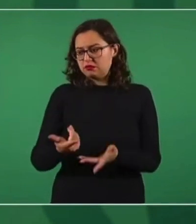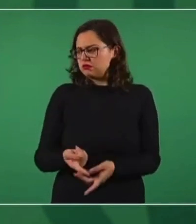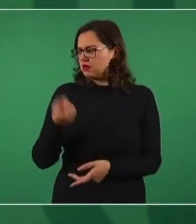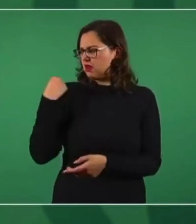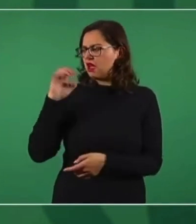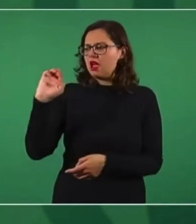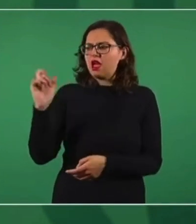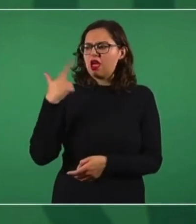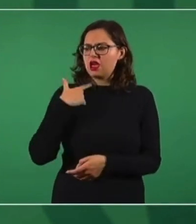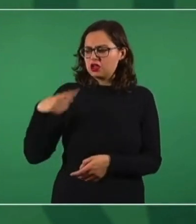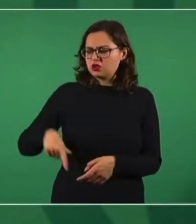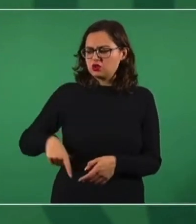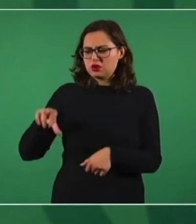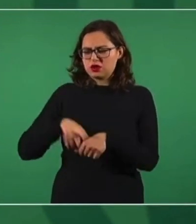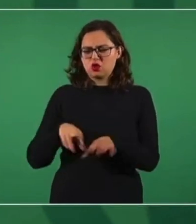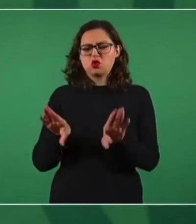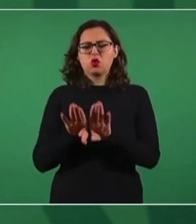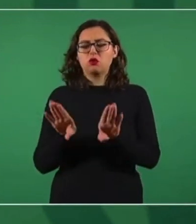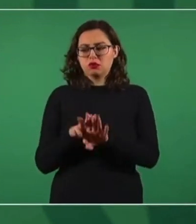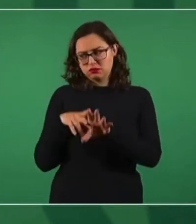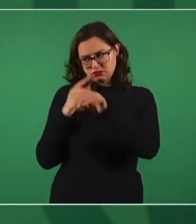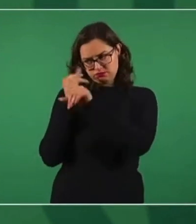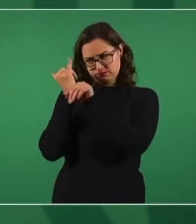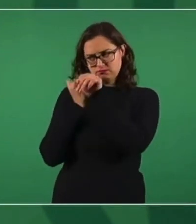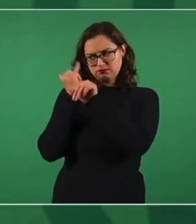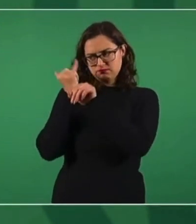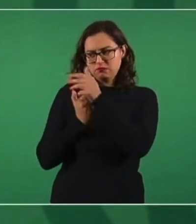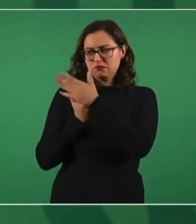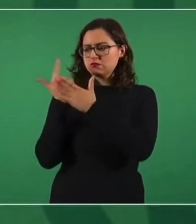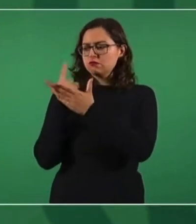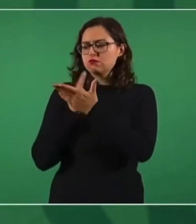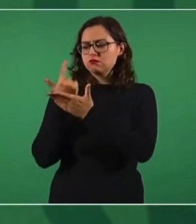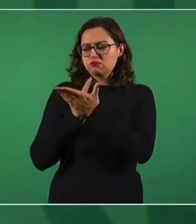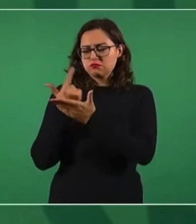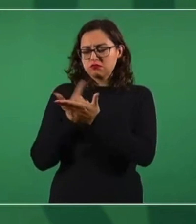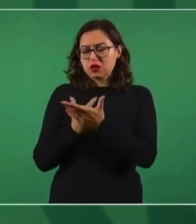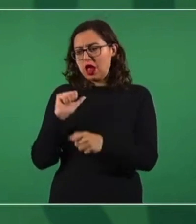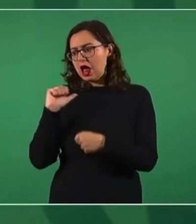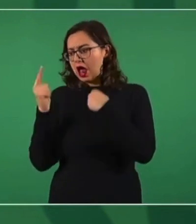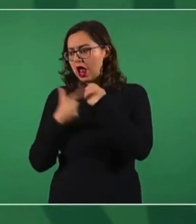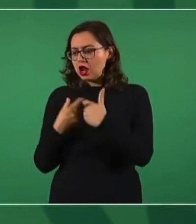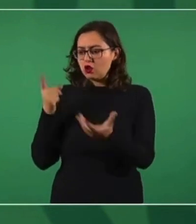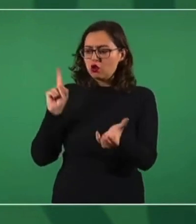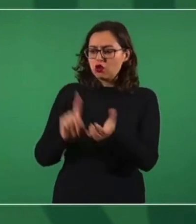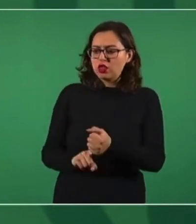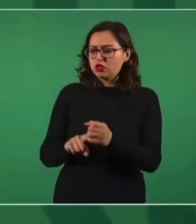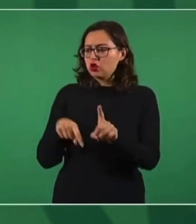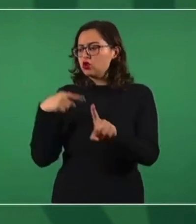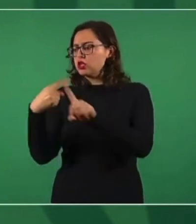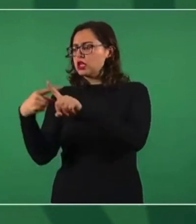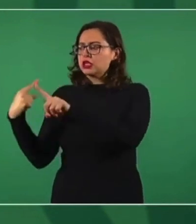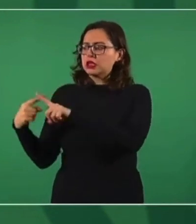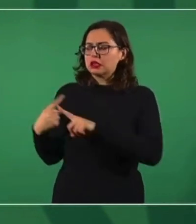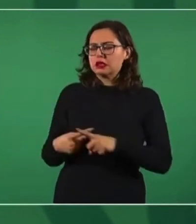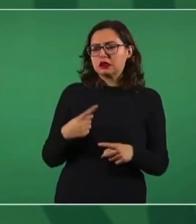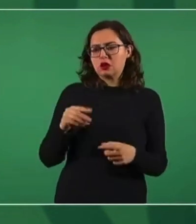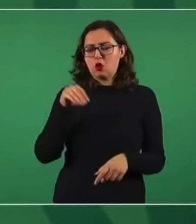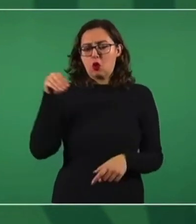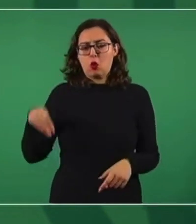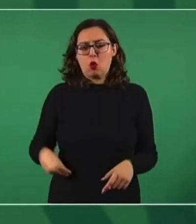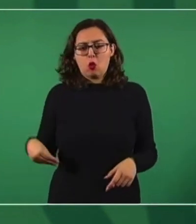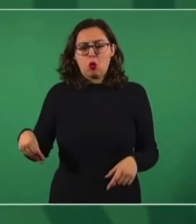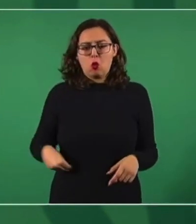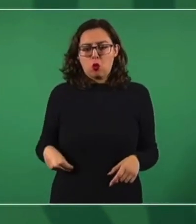y que se deslinden responsabilidades sin